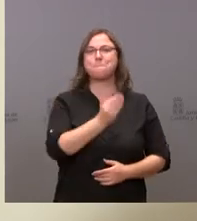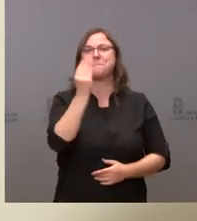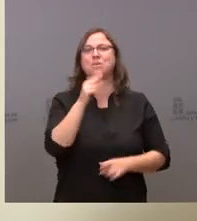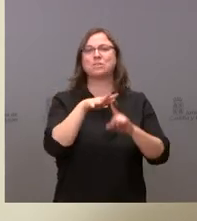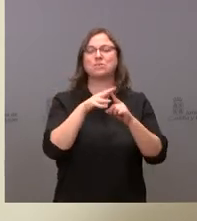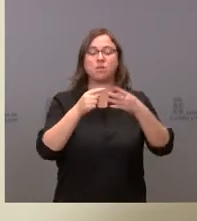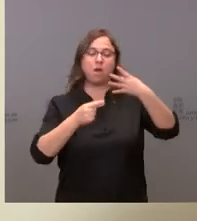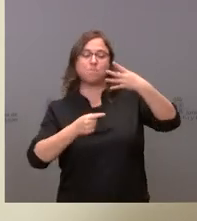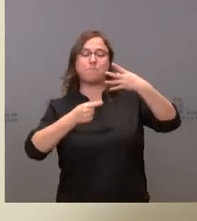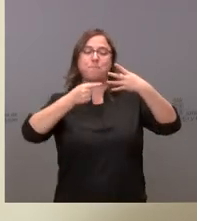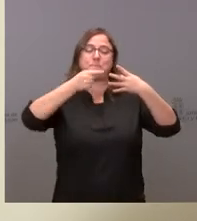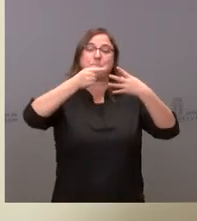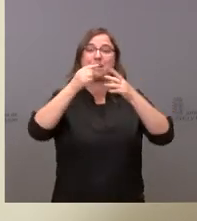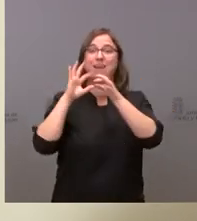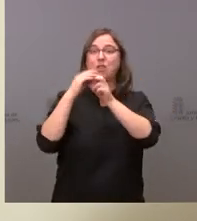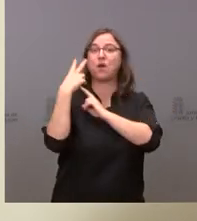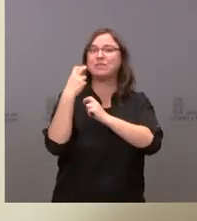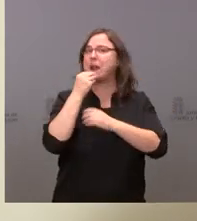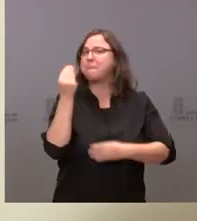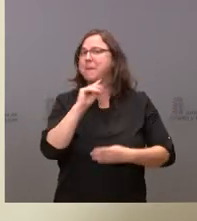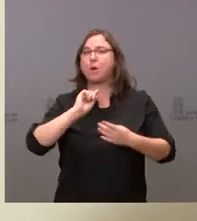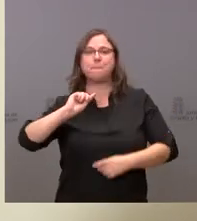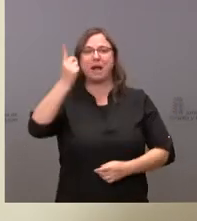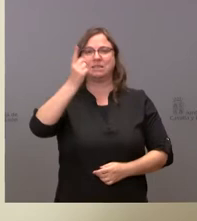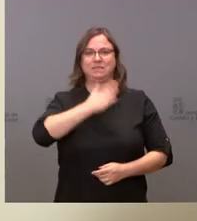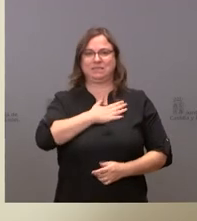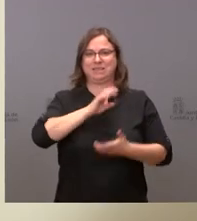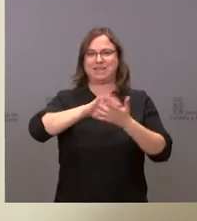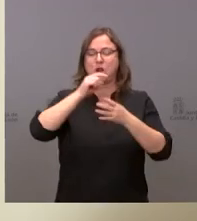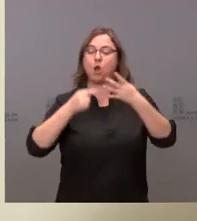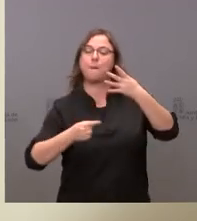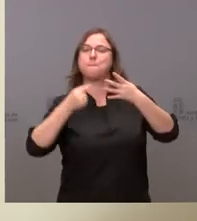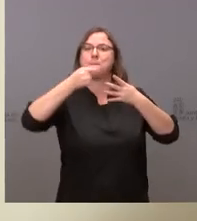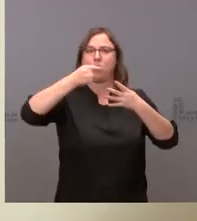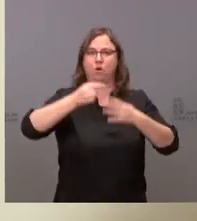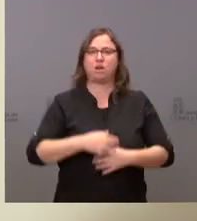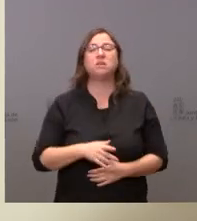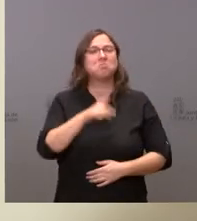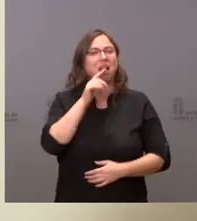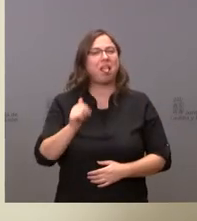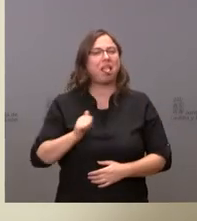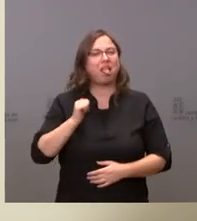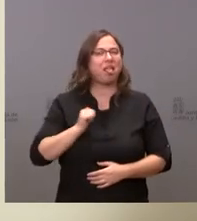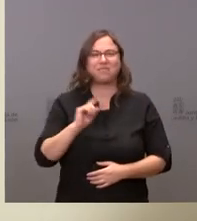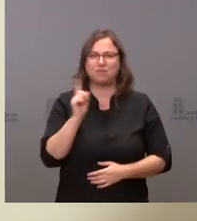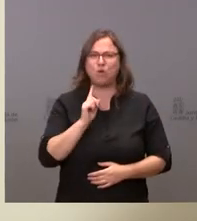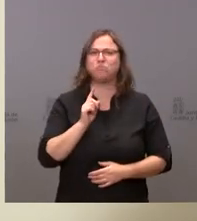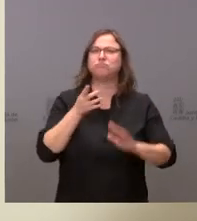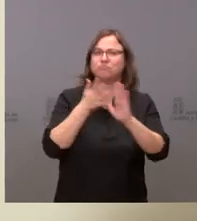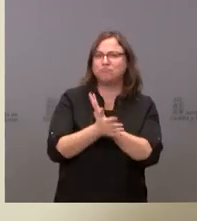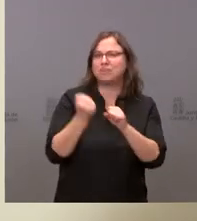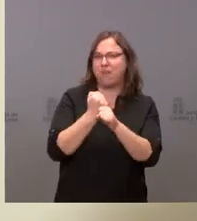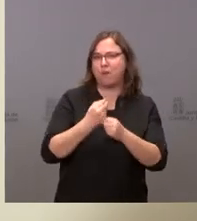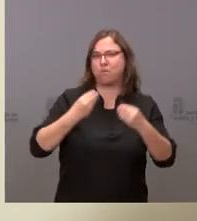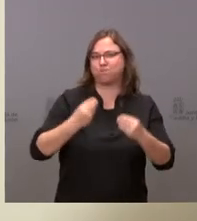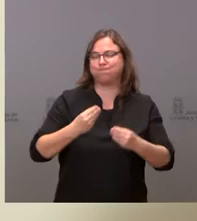en los rankings de fiscalidad de todo el país. Y eso no es por casualidad. No voy